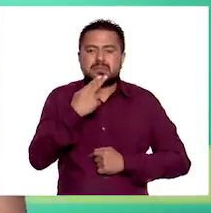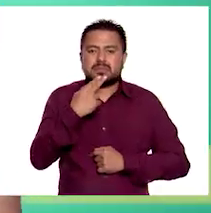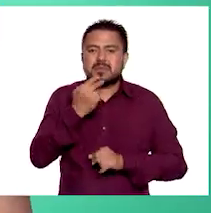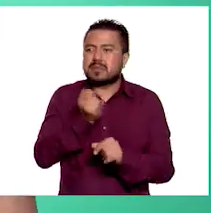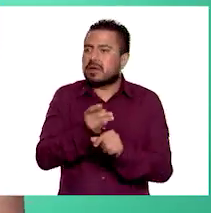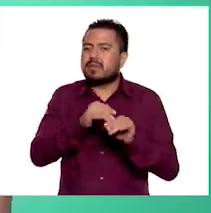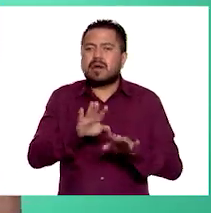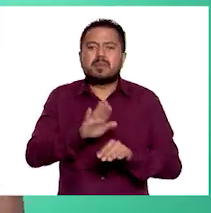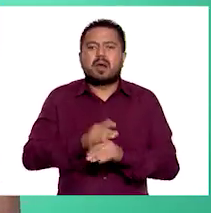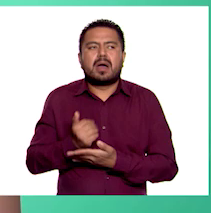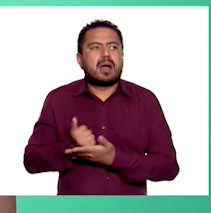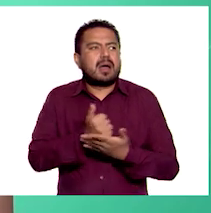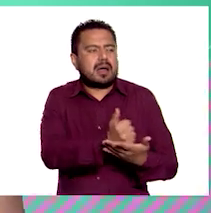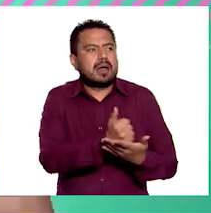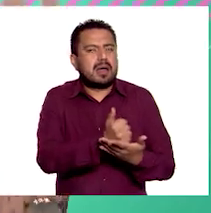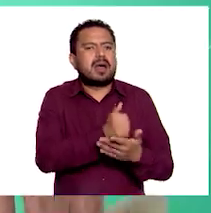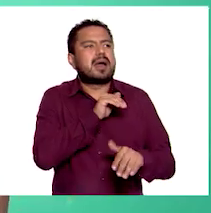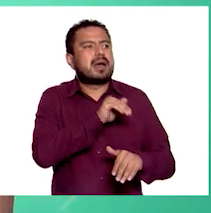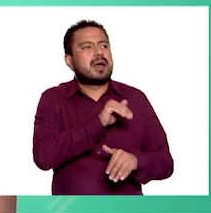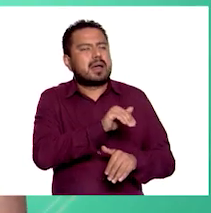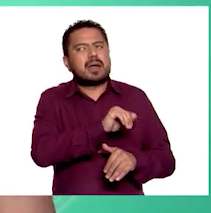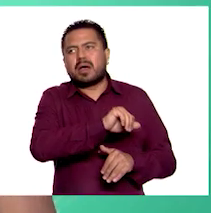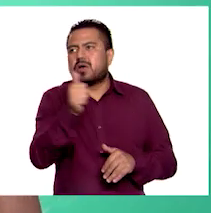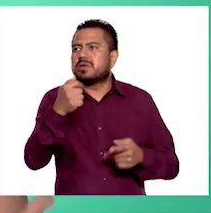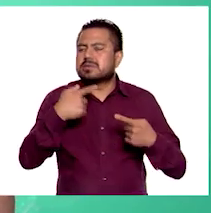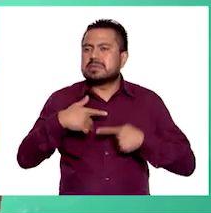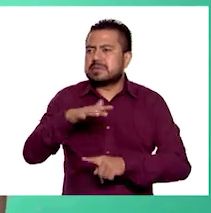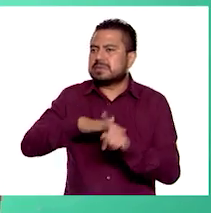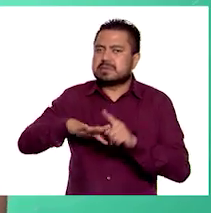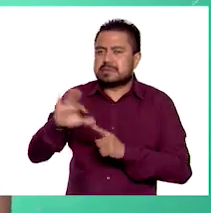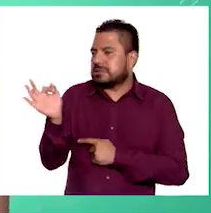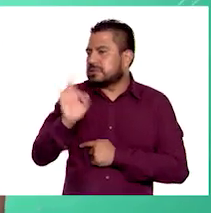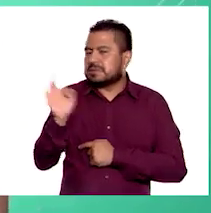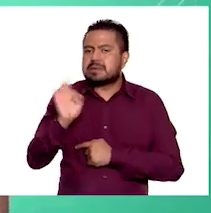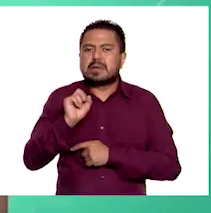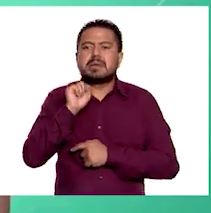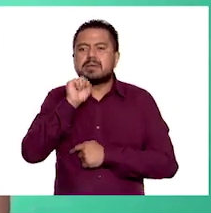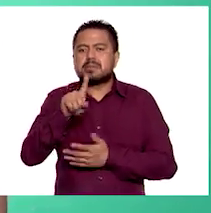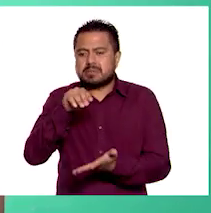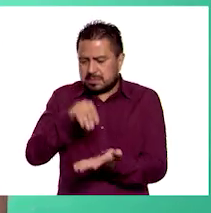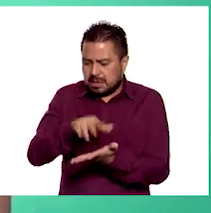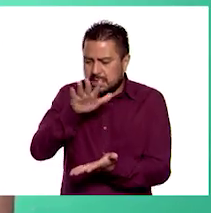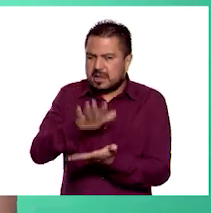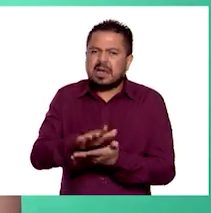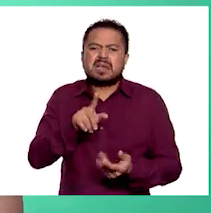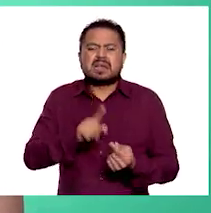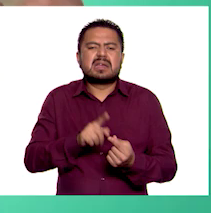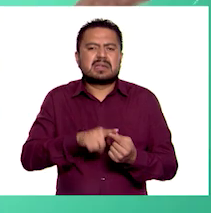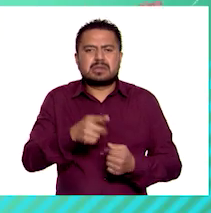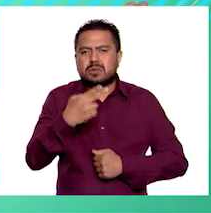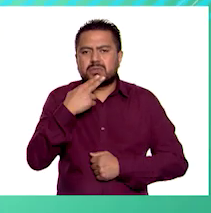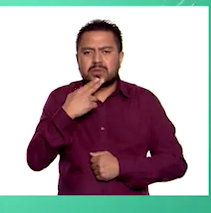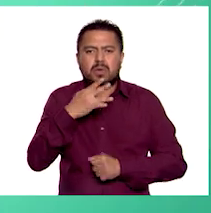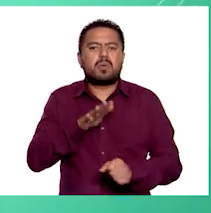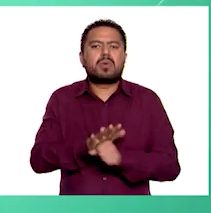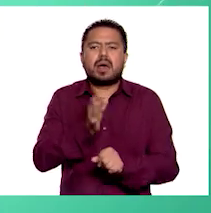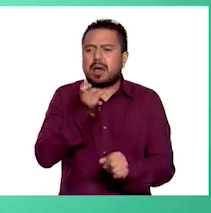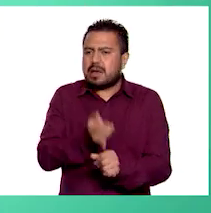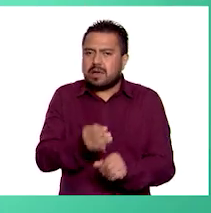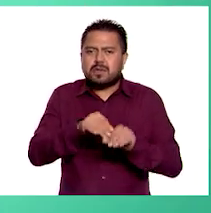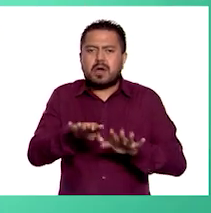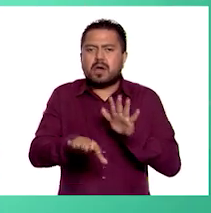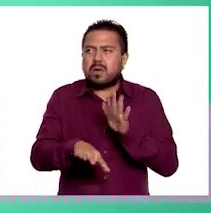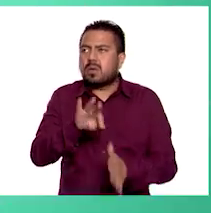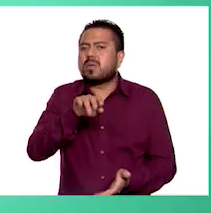porque le ayuda a distinguir a una persona de otra y quizá también mantenga el registro de quienes lo usan. ¿Qué información es